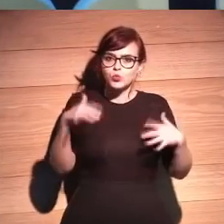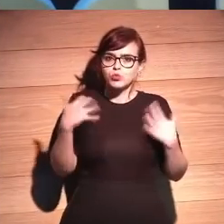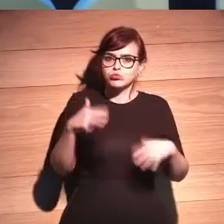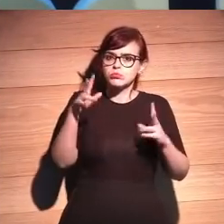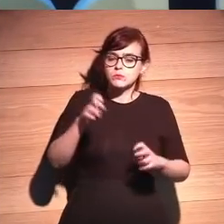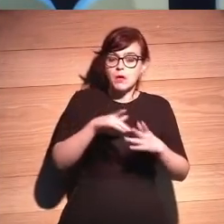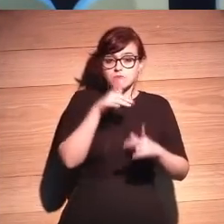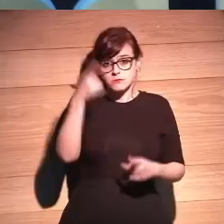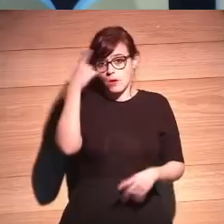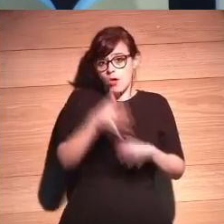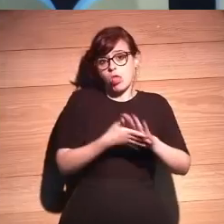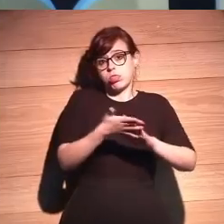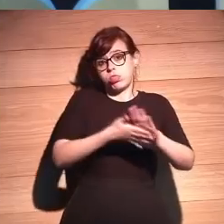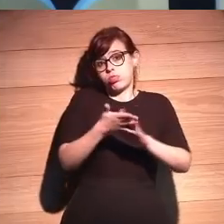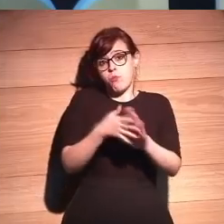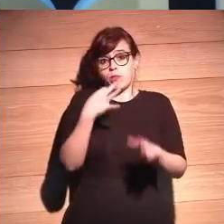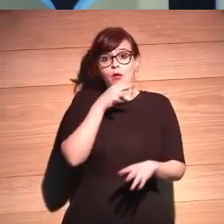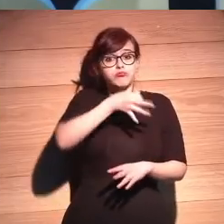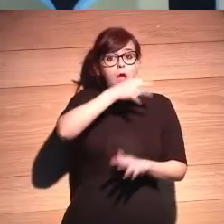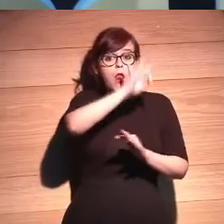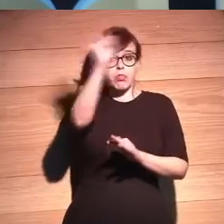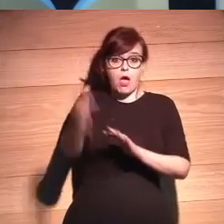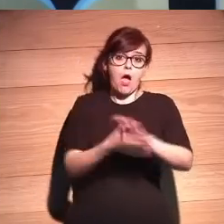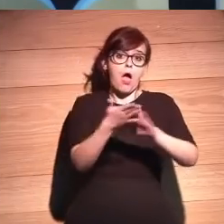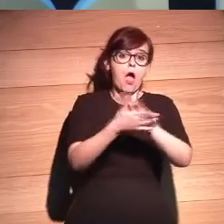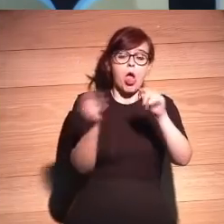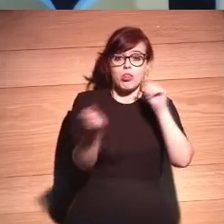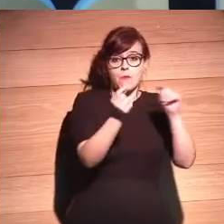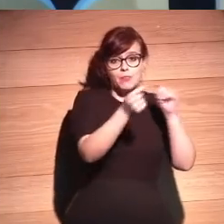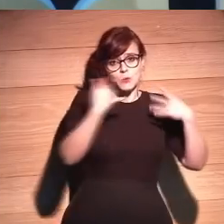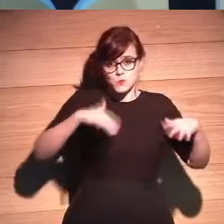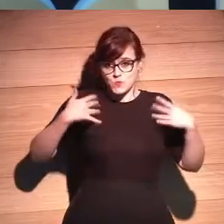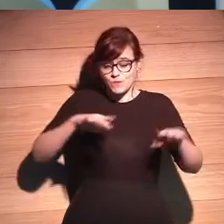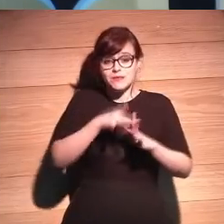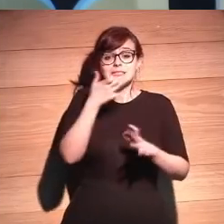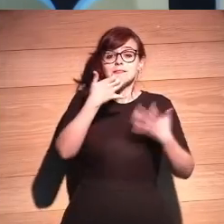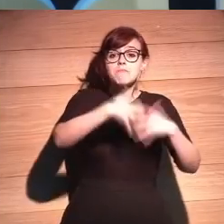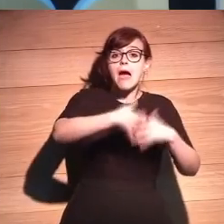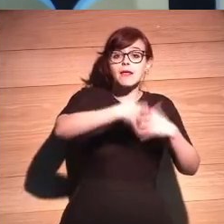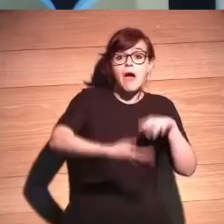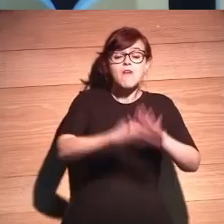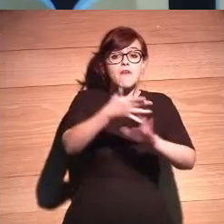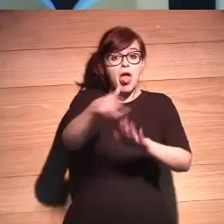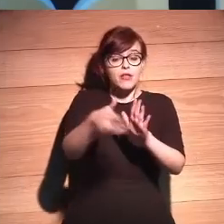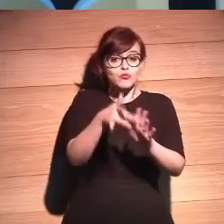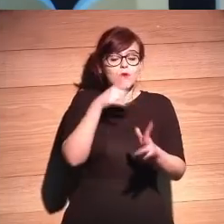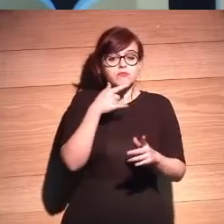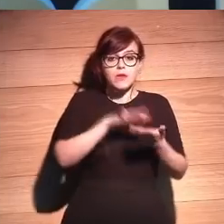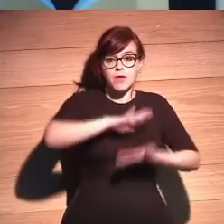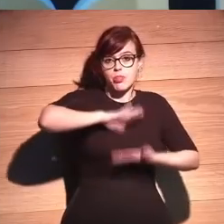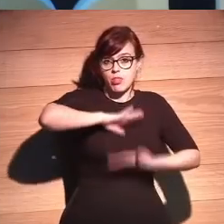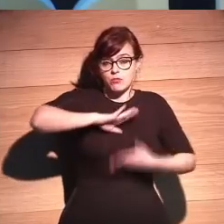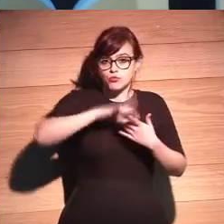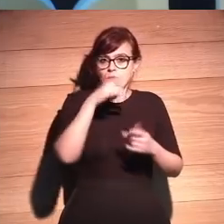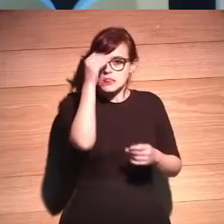mojar churros y estarse toda la tarde, ¿no? Es un debate fascinante, ¿no? Si las máquinas cada vez las dotamos de